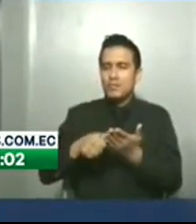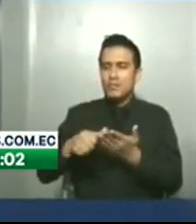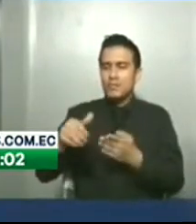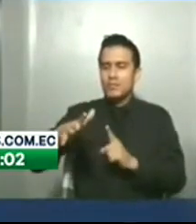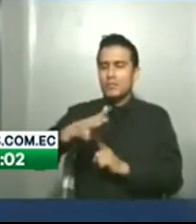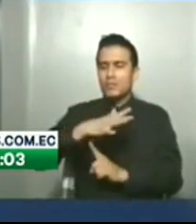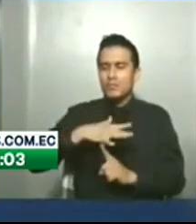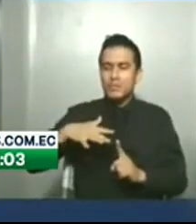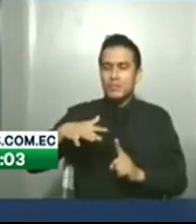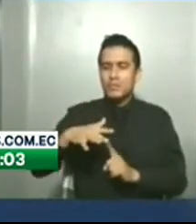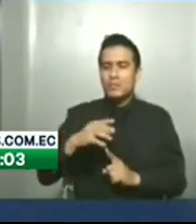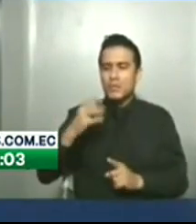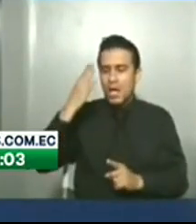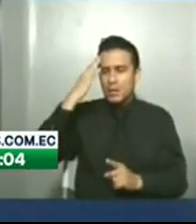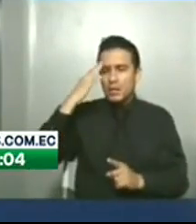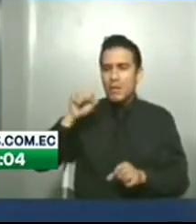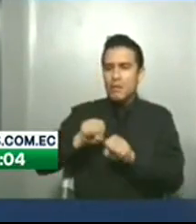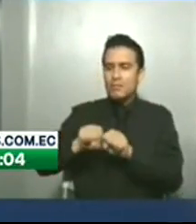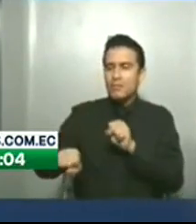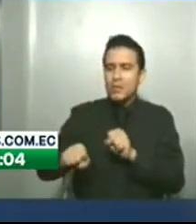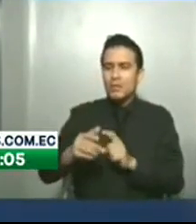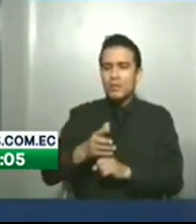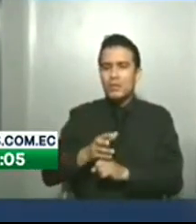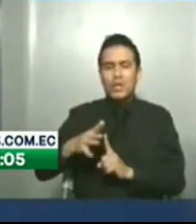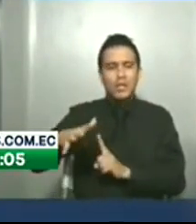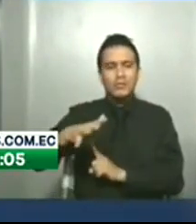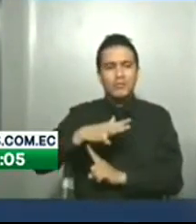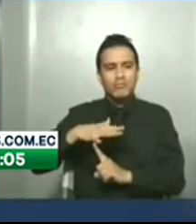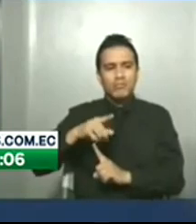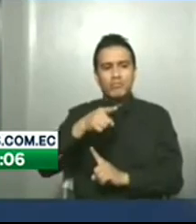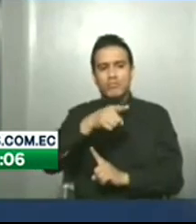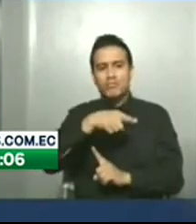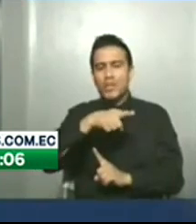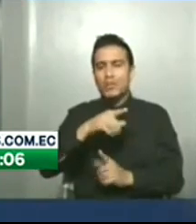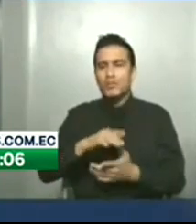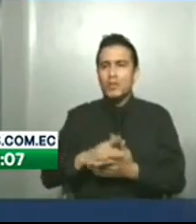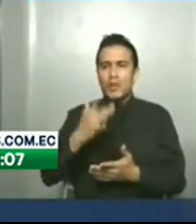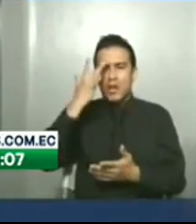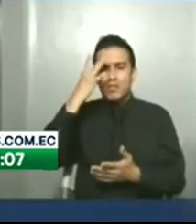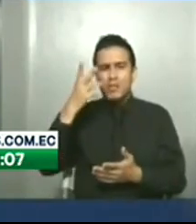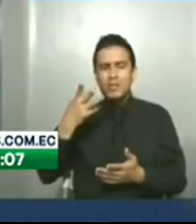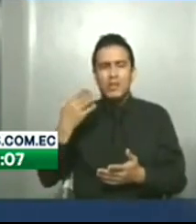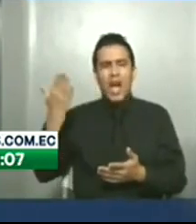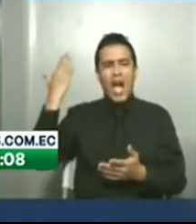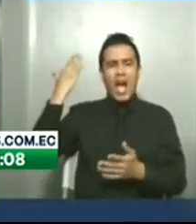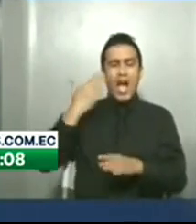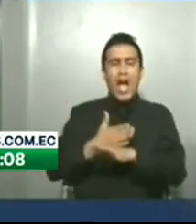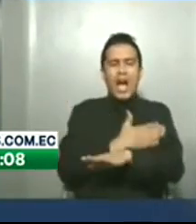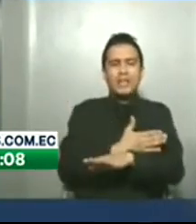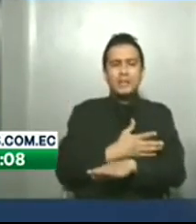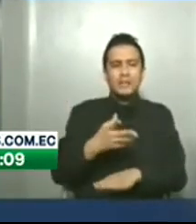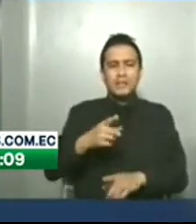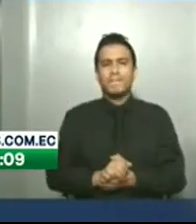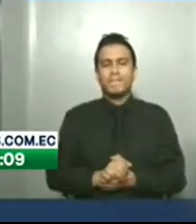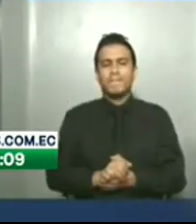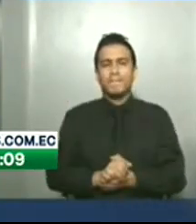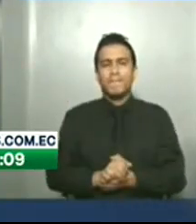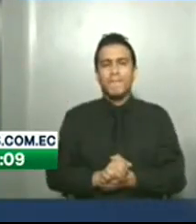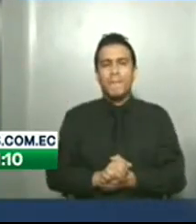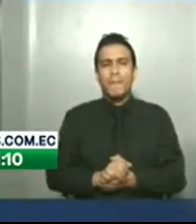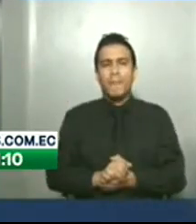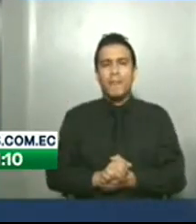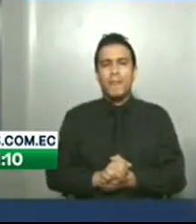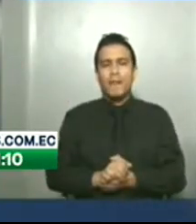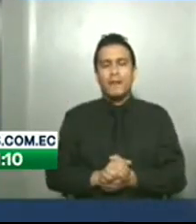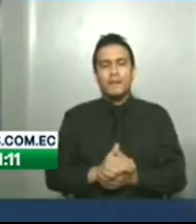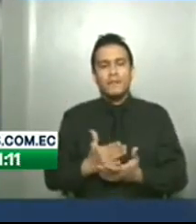capacidad de desarrollo agropecuario de los sectores de la provincia, ¿por qué no dragó en ese momento teniendo usted plenos poderes y con un gobierno tan fuerte? Candidato, debo